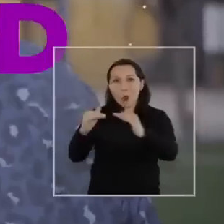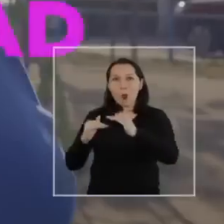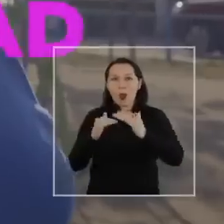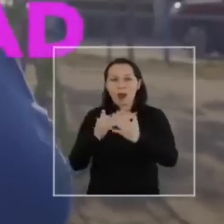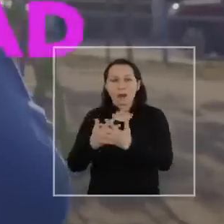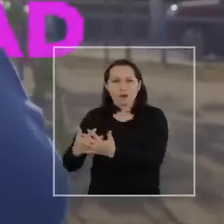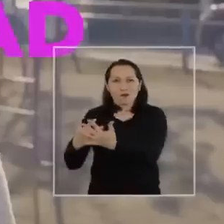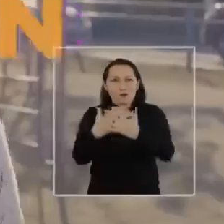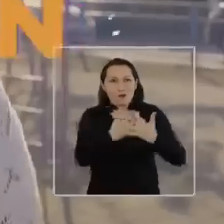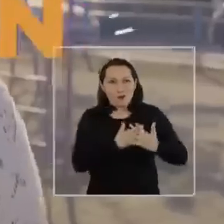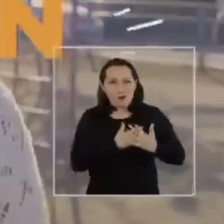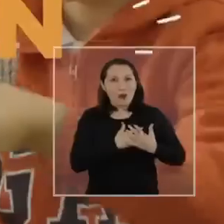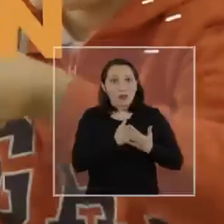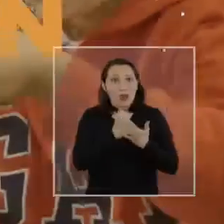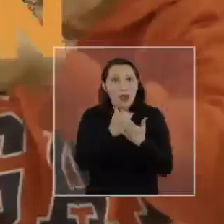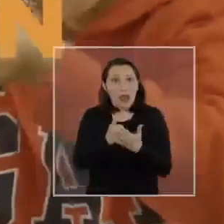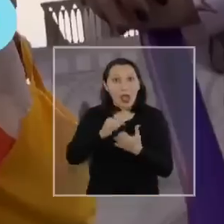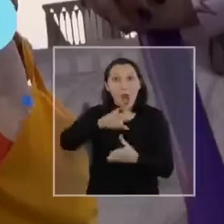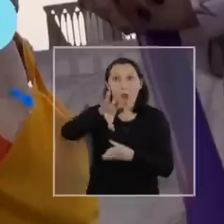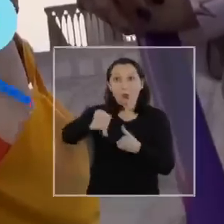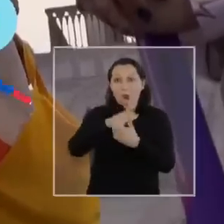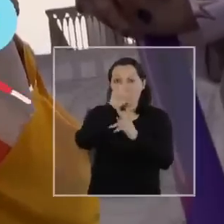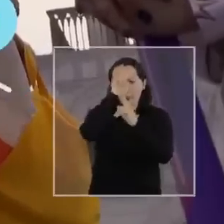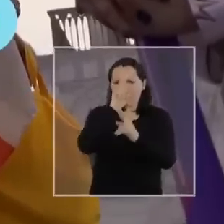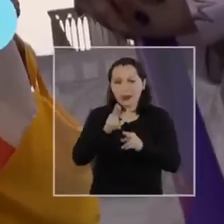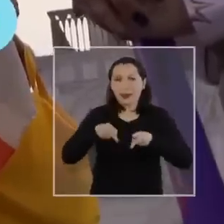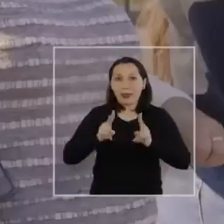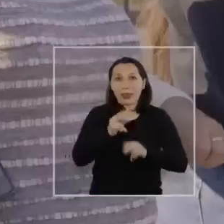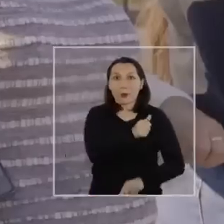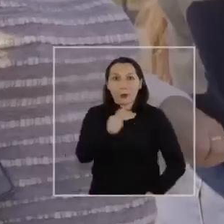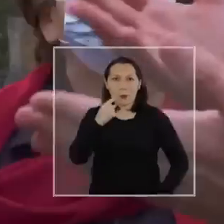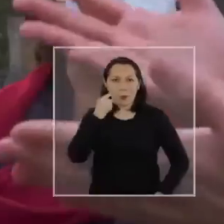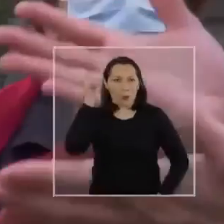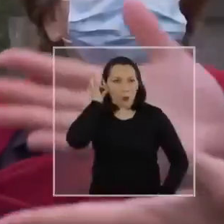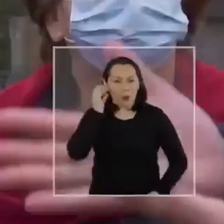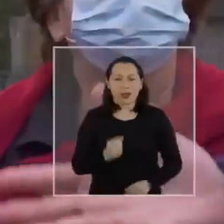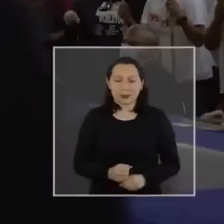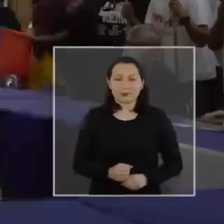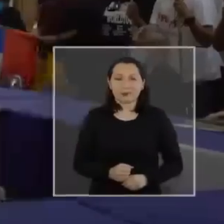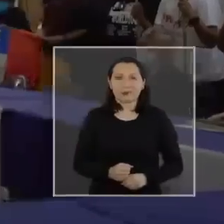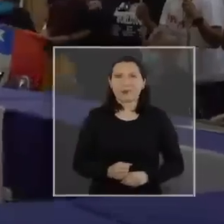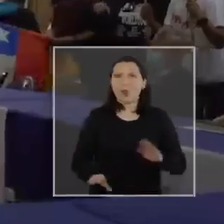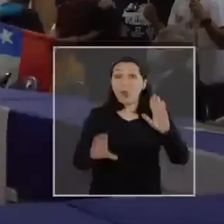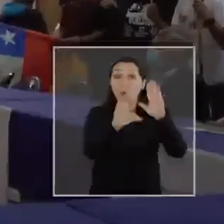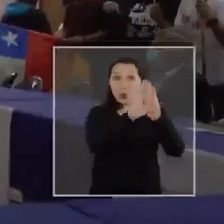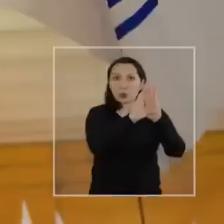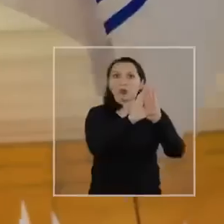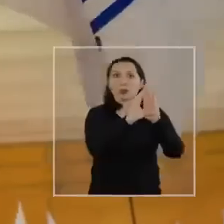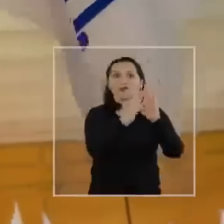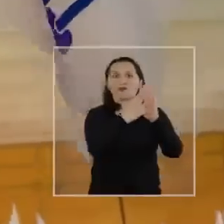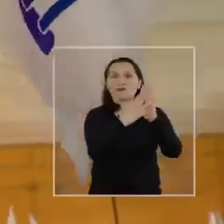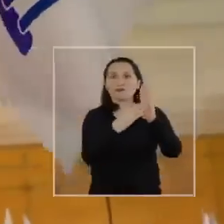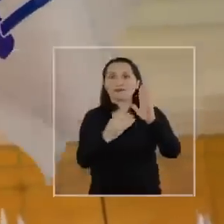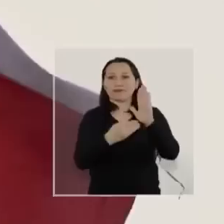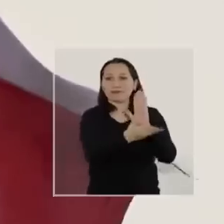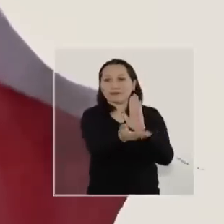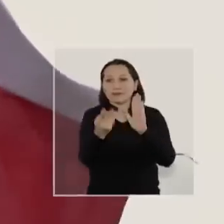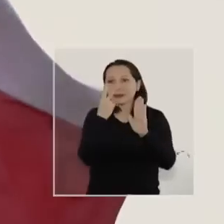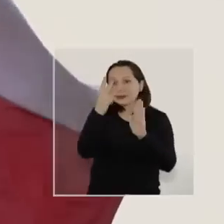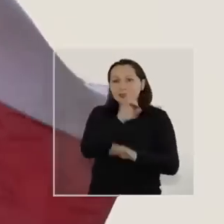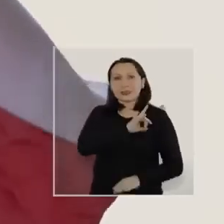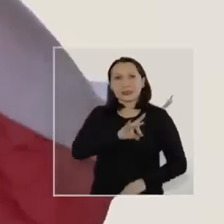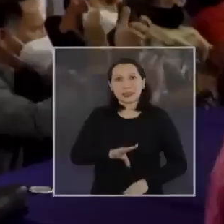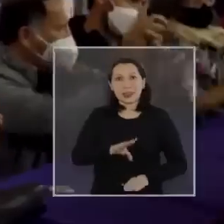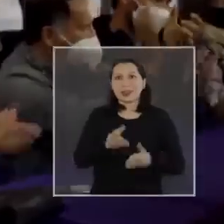igualdad, la solidaridad, la inclusión y el respeto a los derechos de todas y todos. Esta constitución es reflejo de nuestro